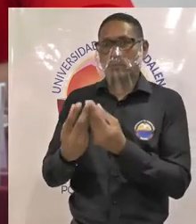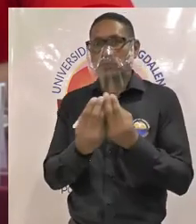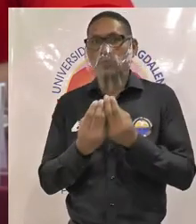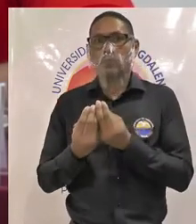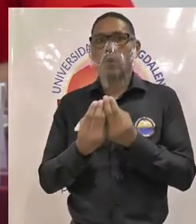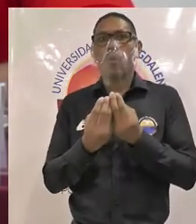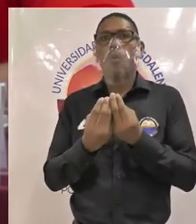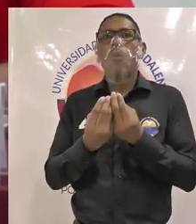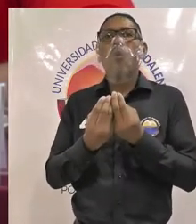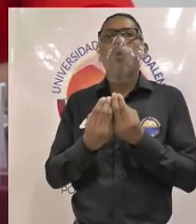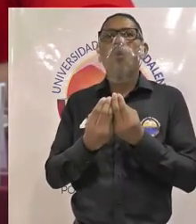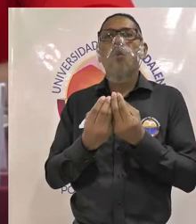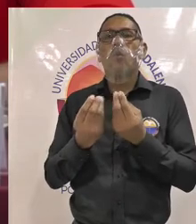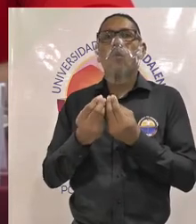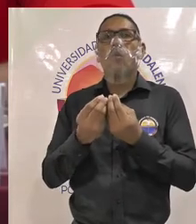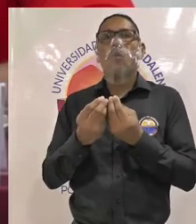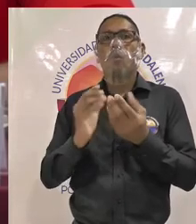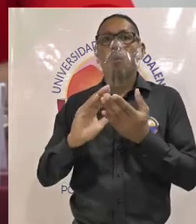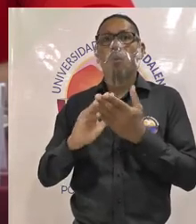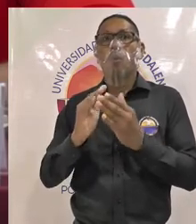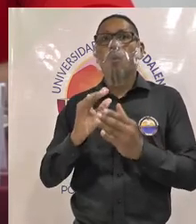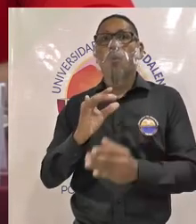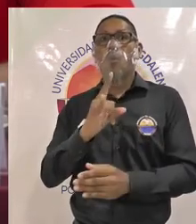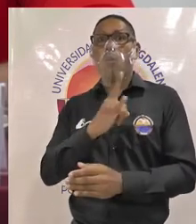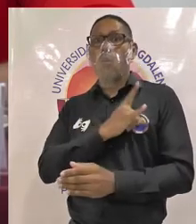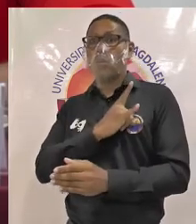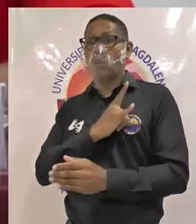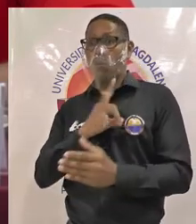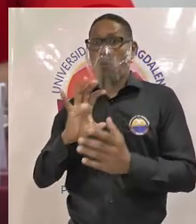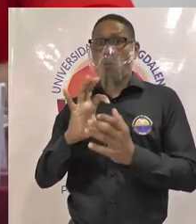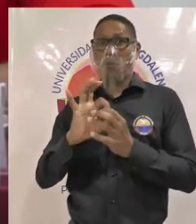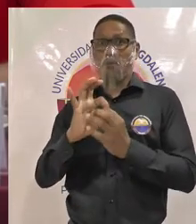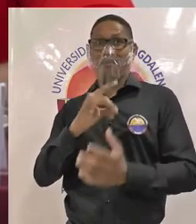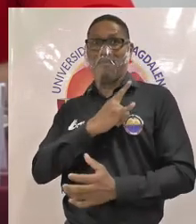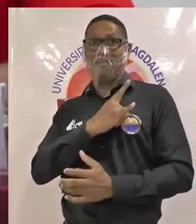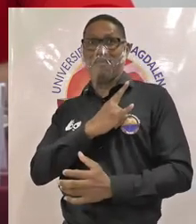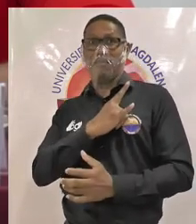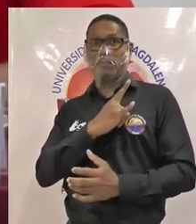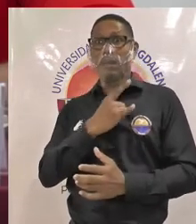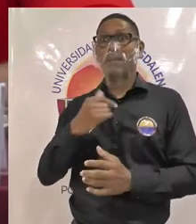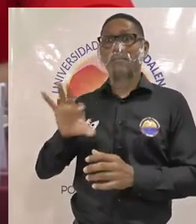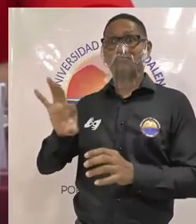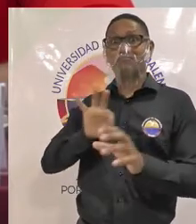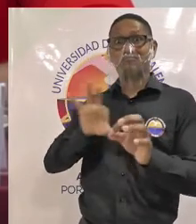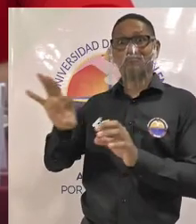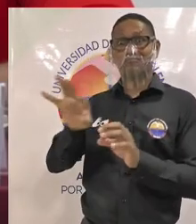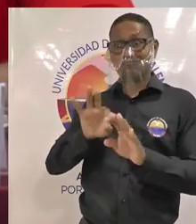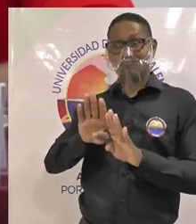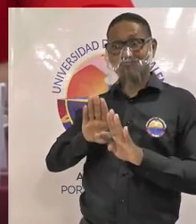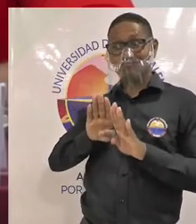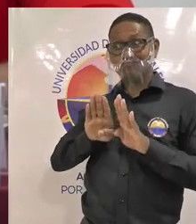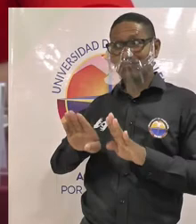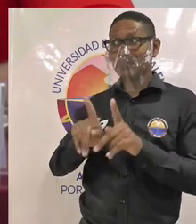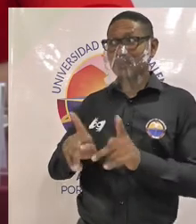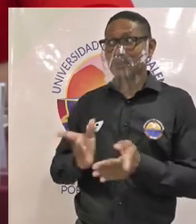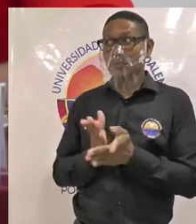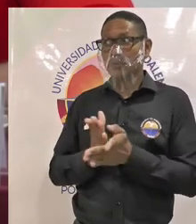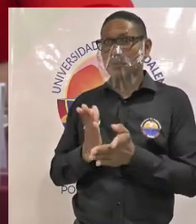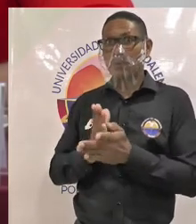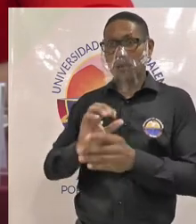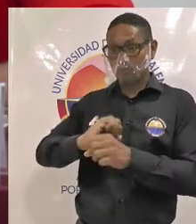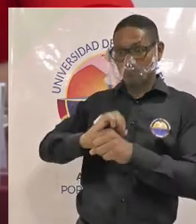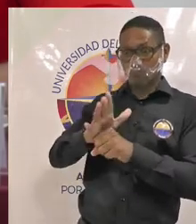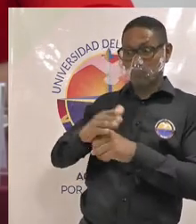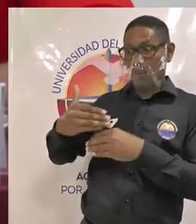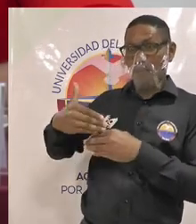por la U que el pasado jueves fueron elegidos representantes estudiantiles después de pandemia después de esta crisis